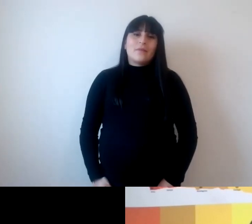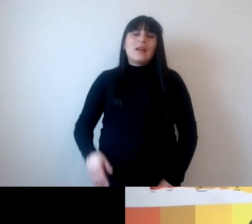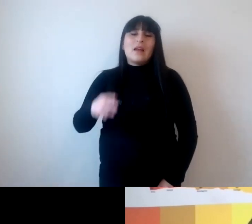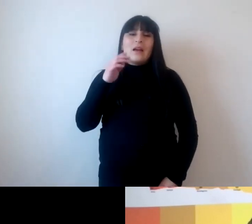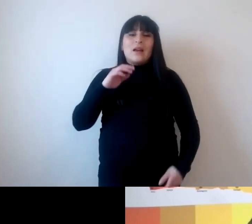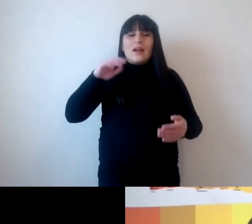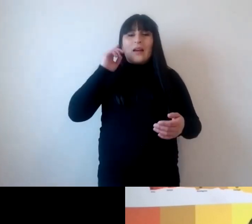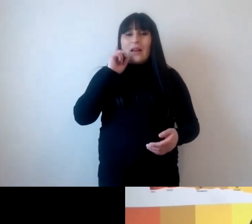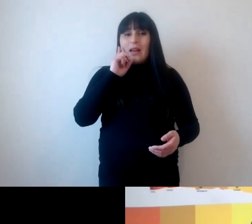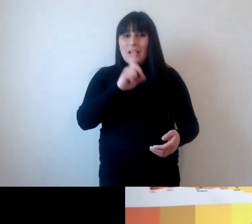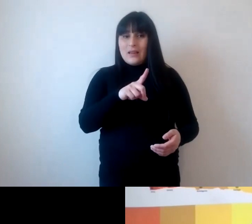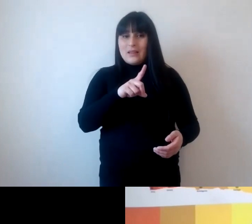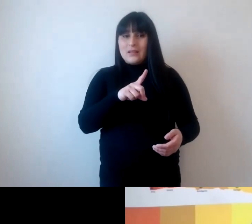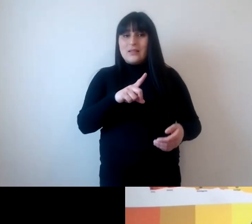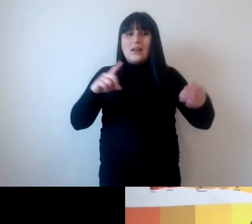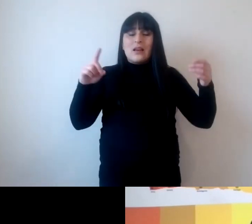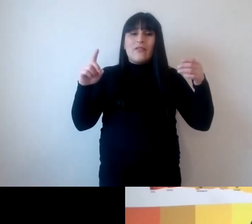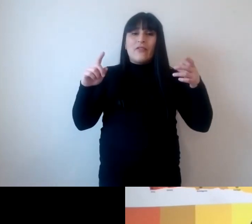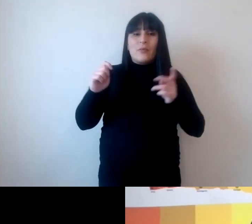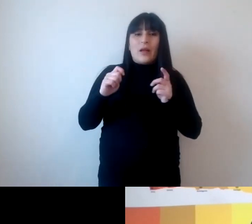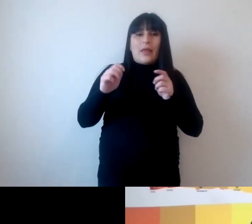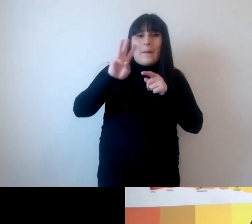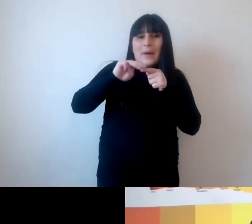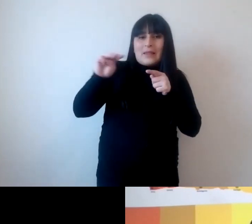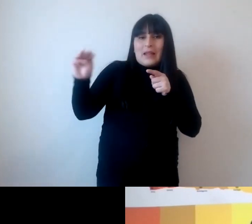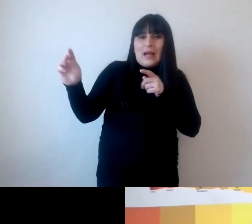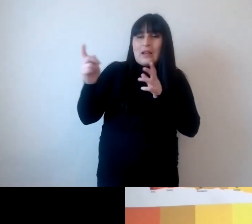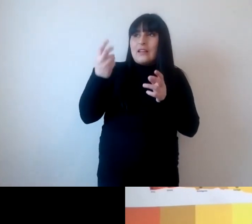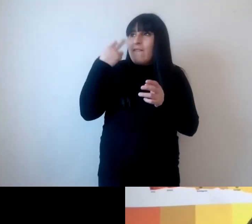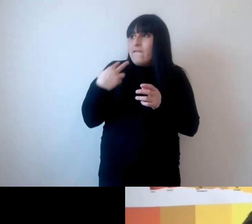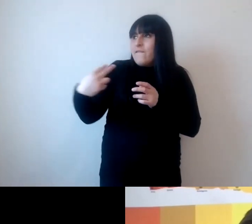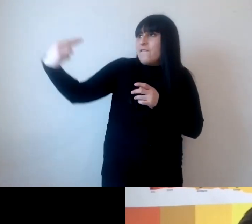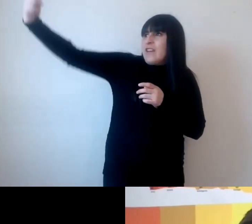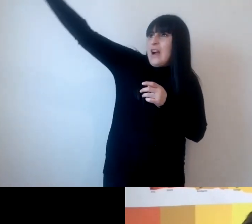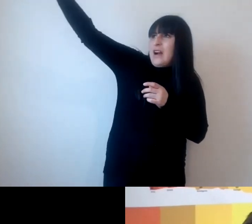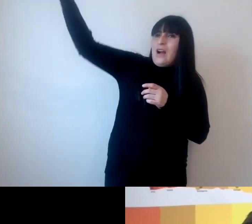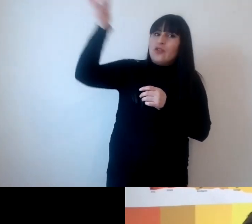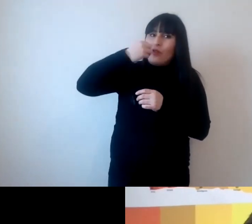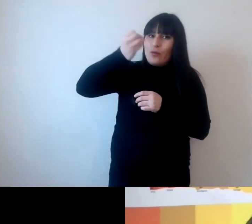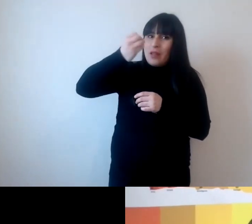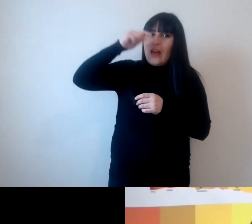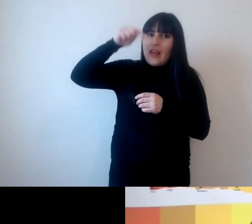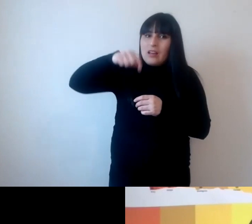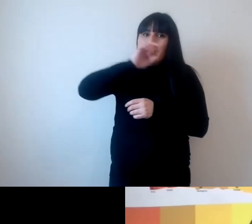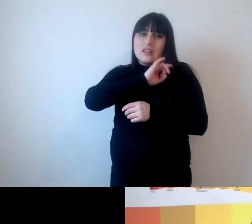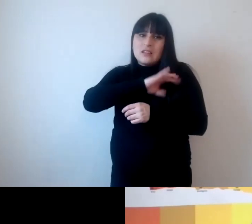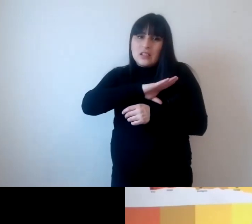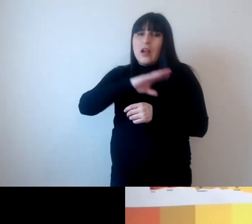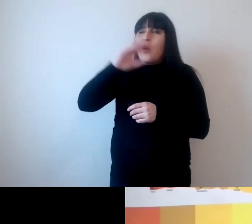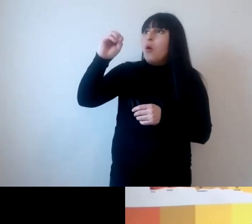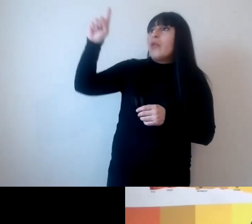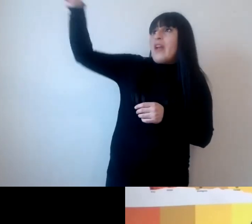de de de de circulaciones de materiales y de de alimentos de objetos de consumo que